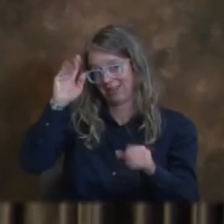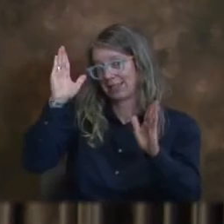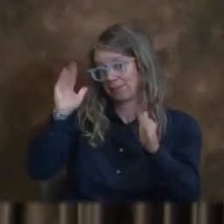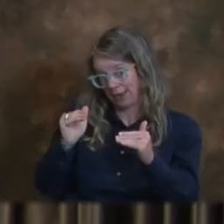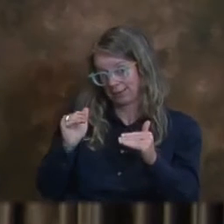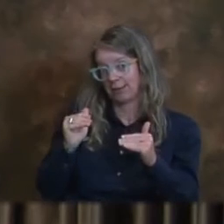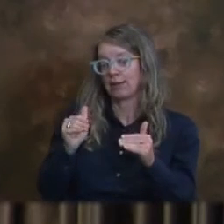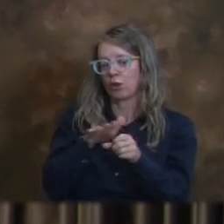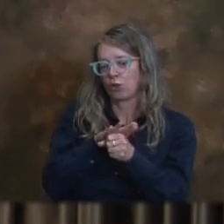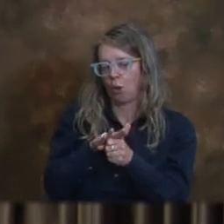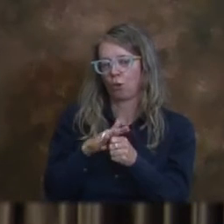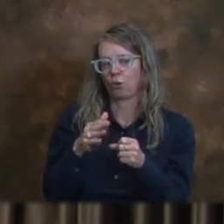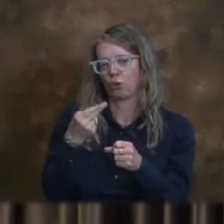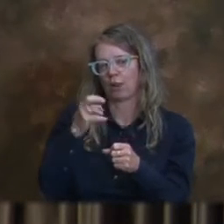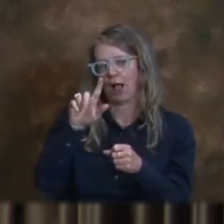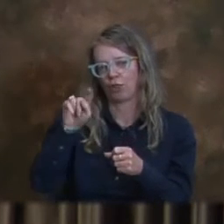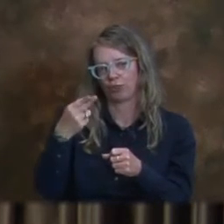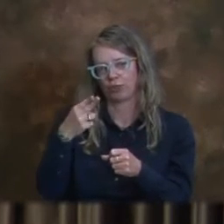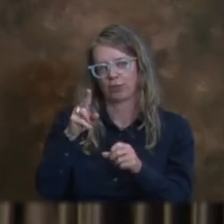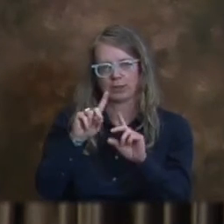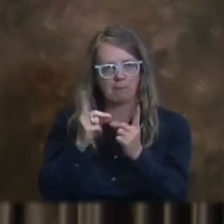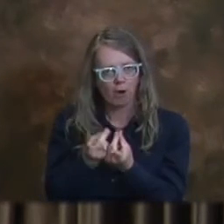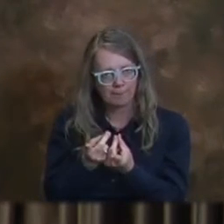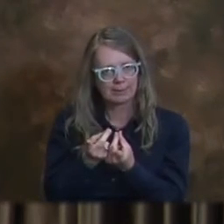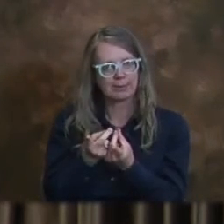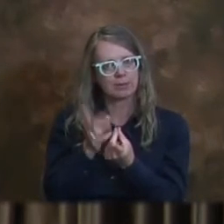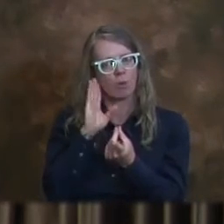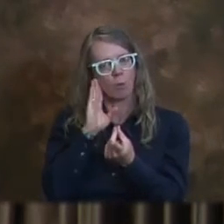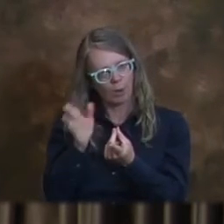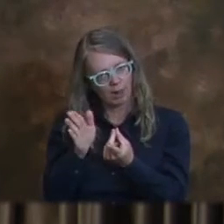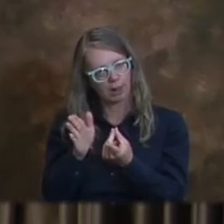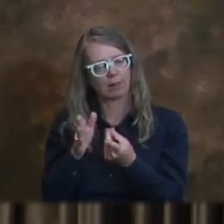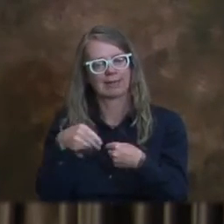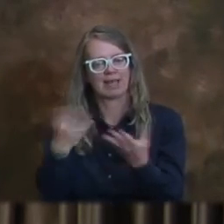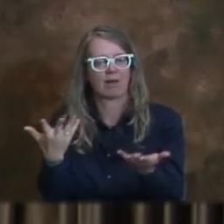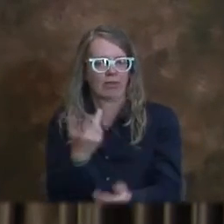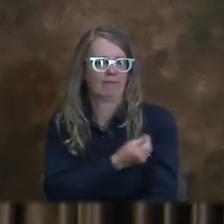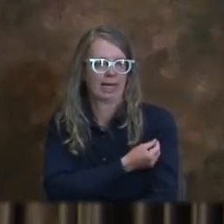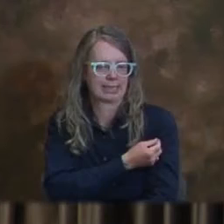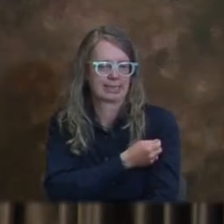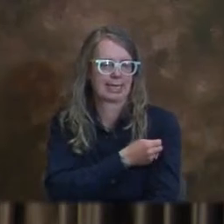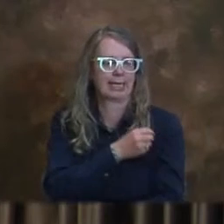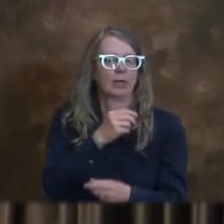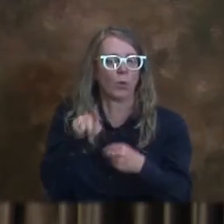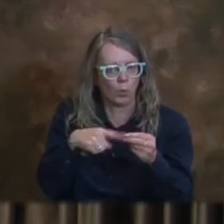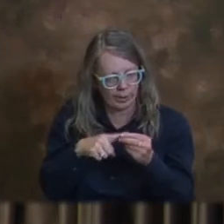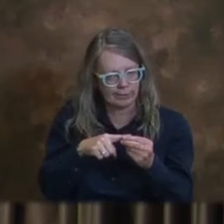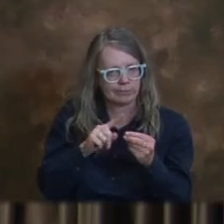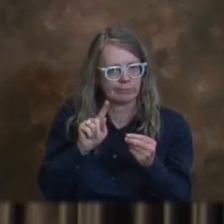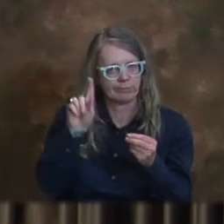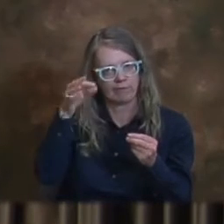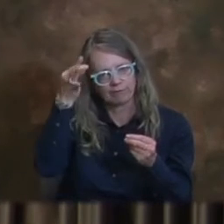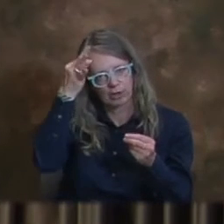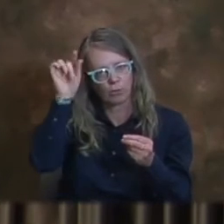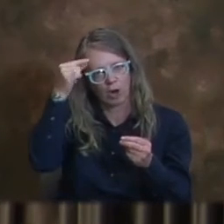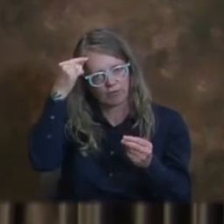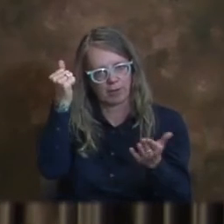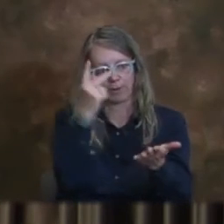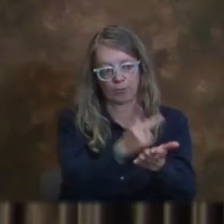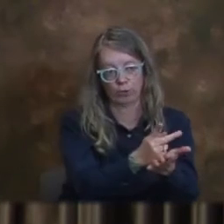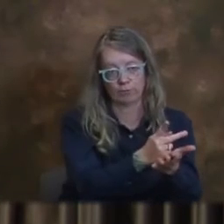con las edades de 0 a 4 años que todavía no son elegibles. Y para nosotros habíamos retrasado